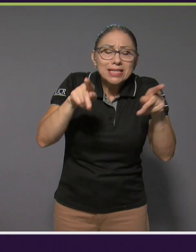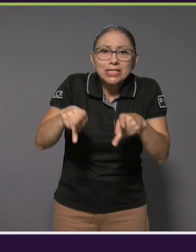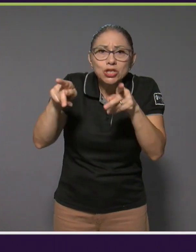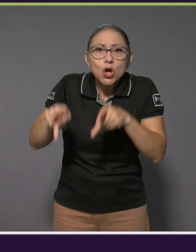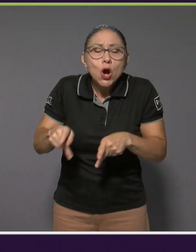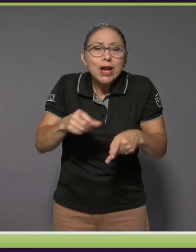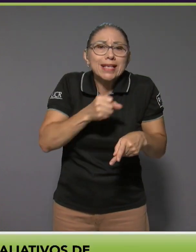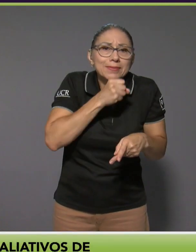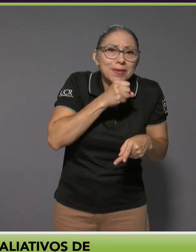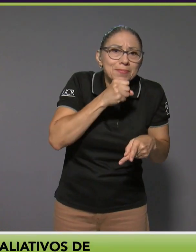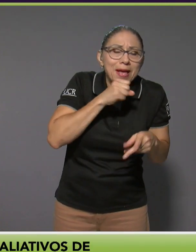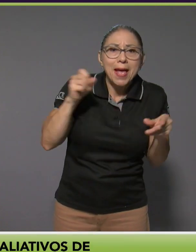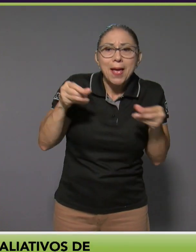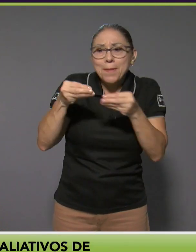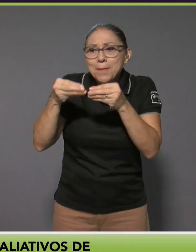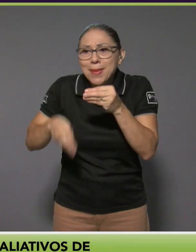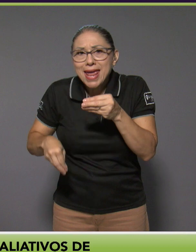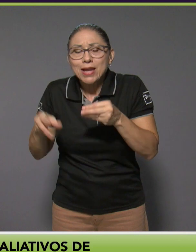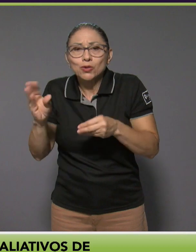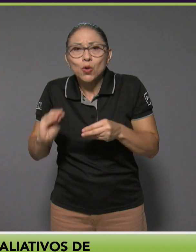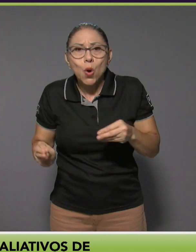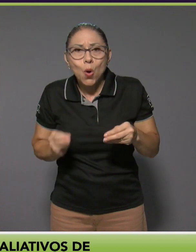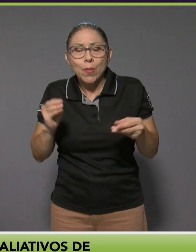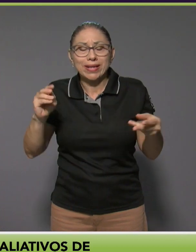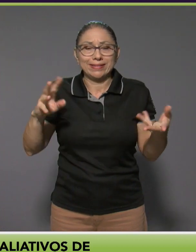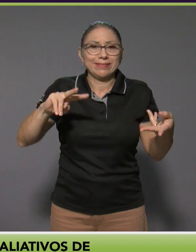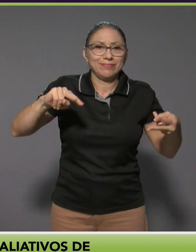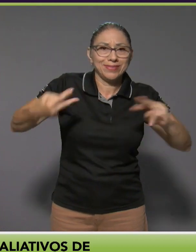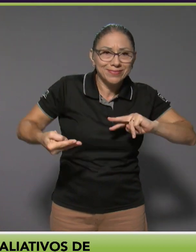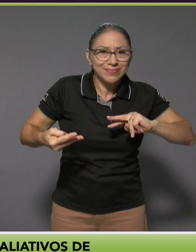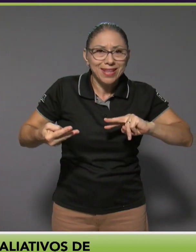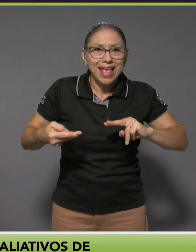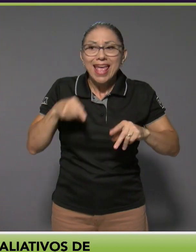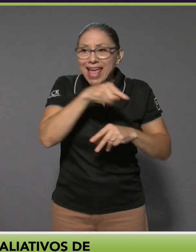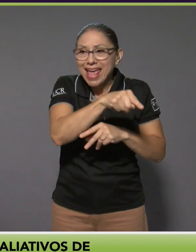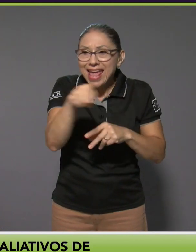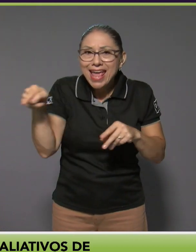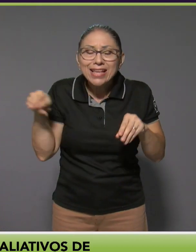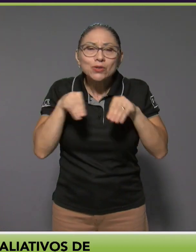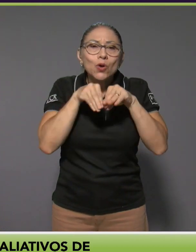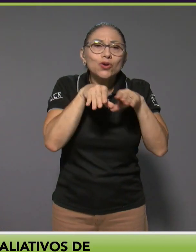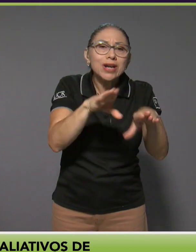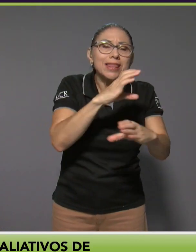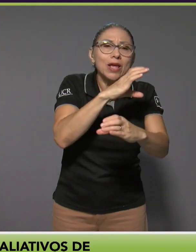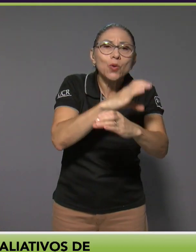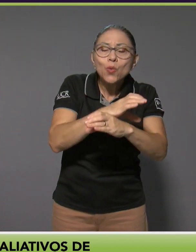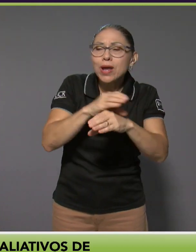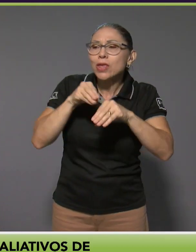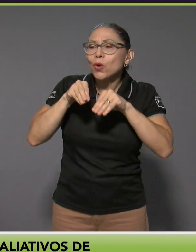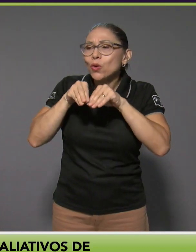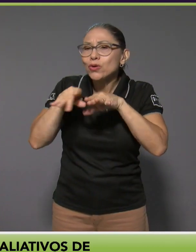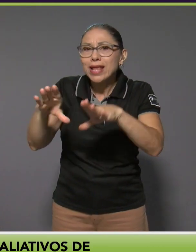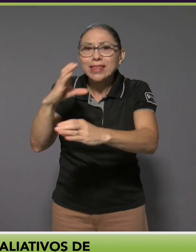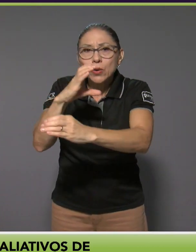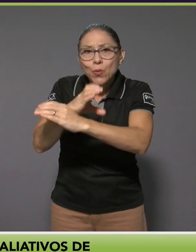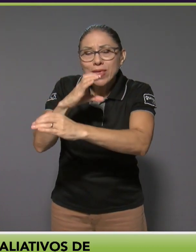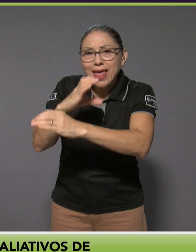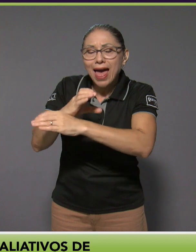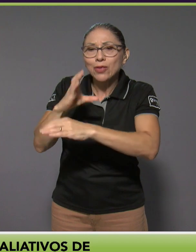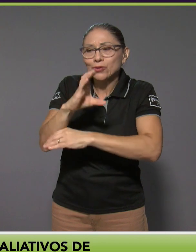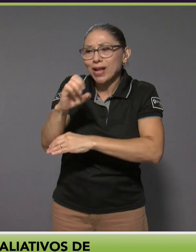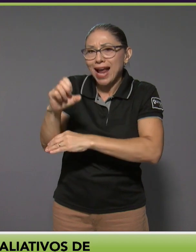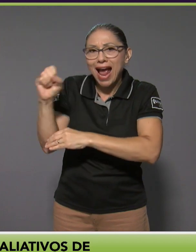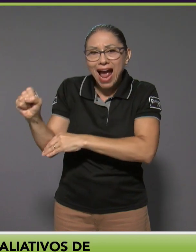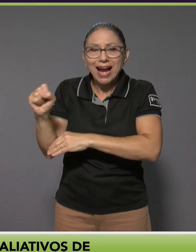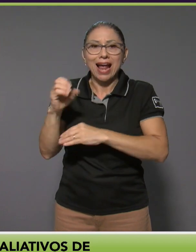parte de esos factores, la red de cuidados paliativos implementada por la CAJA y por